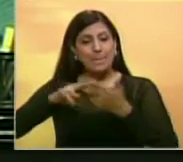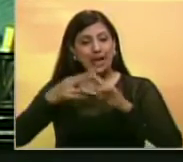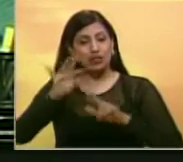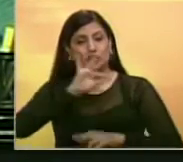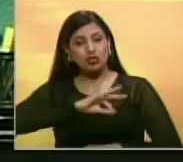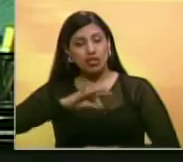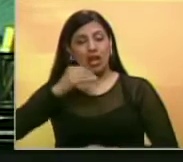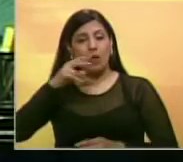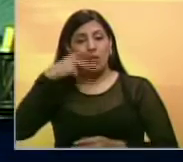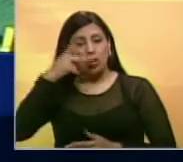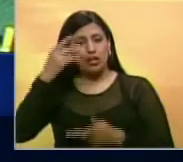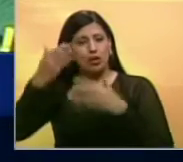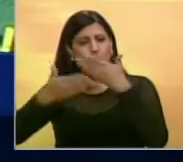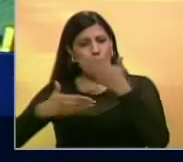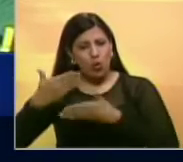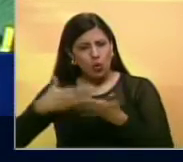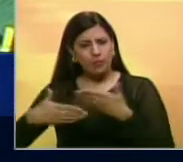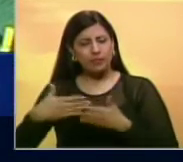económica.